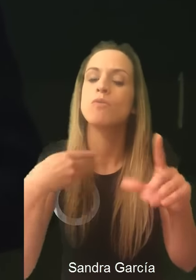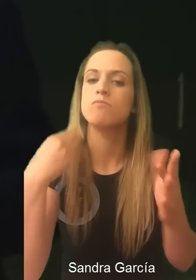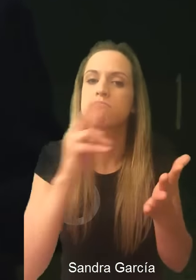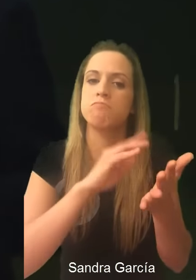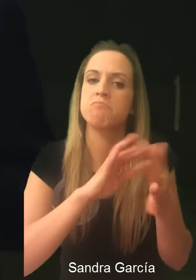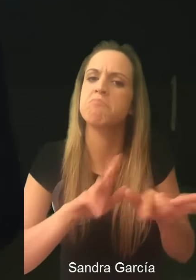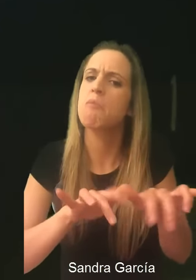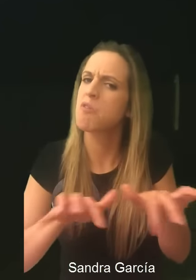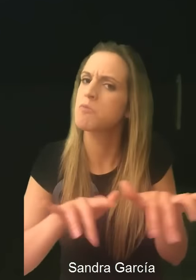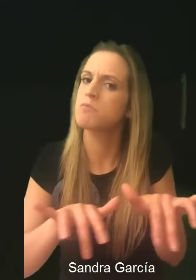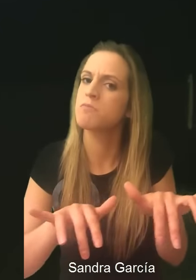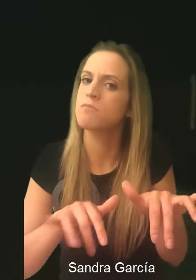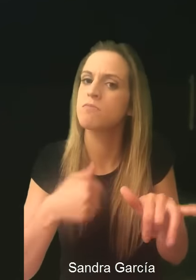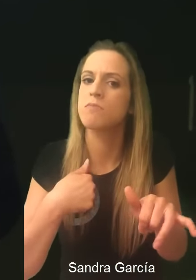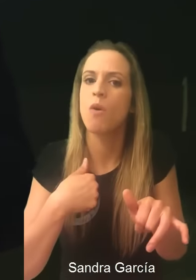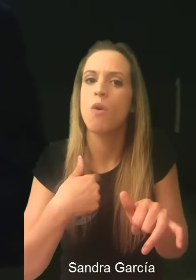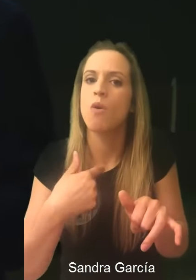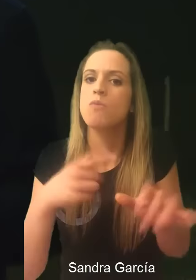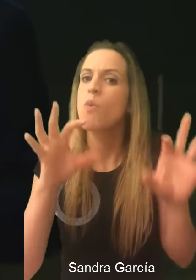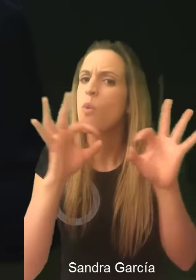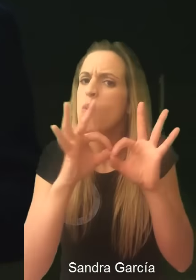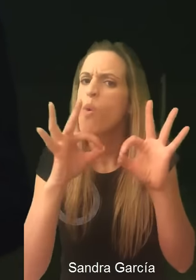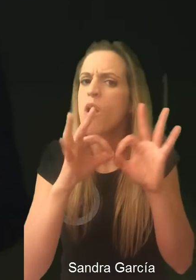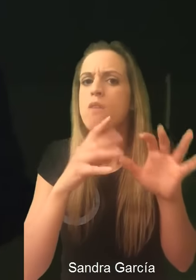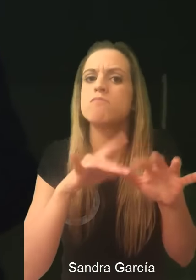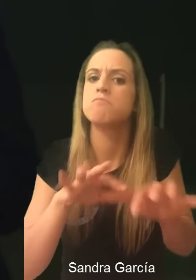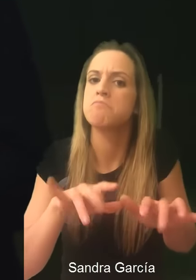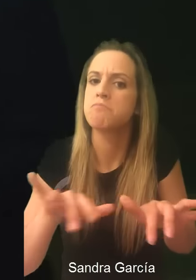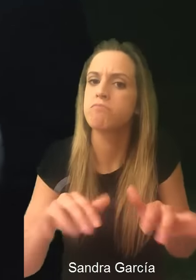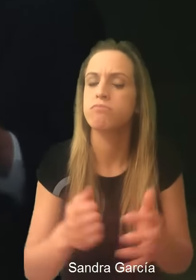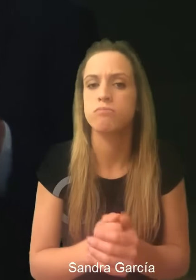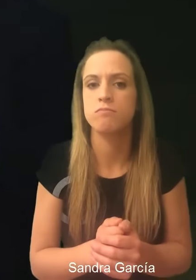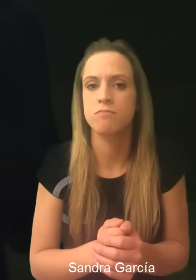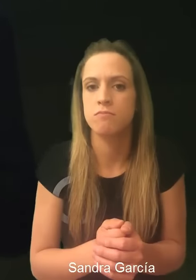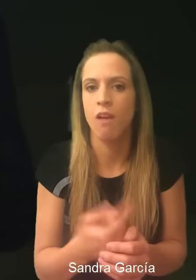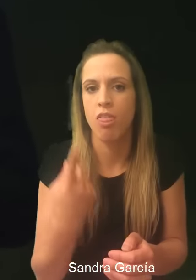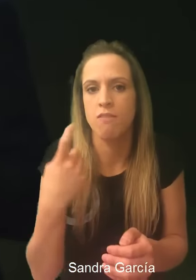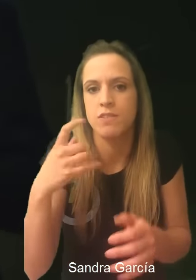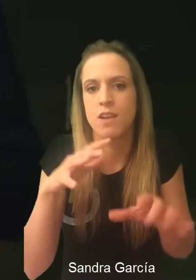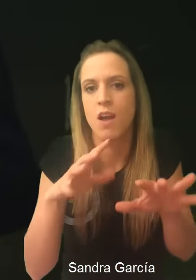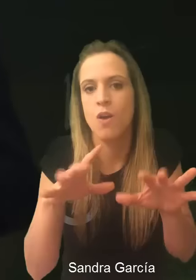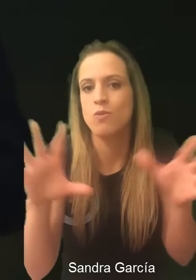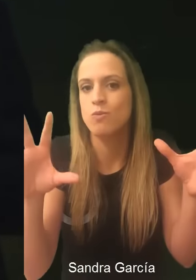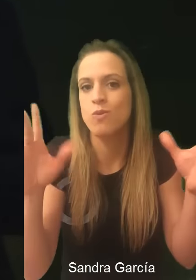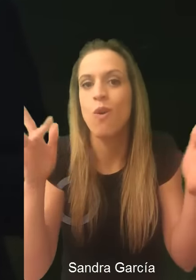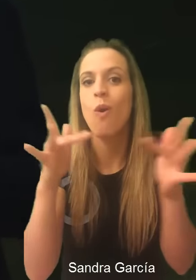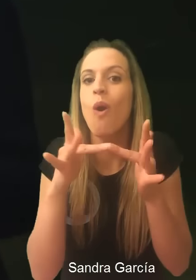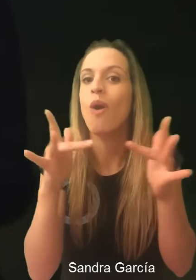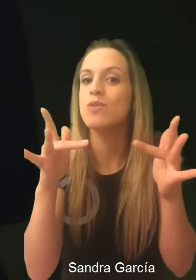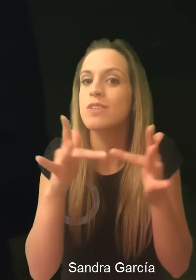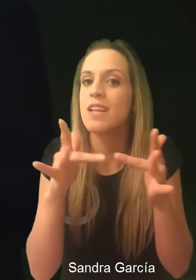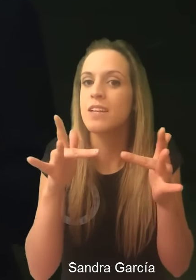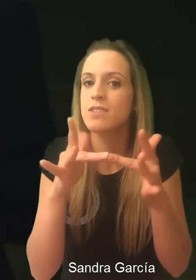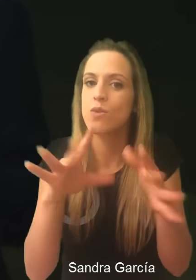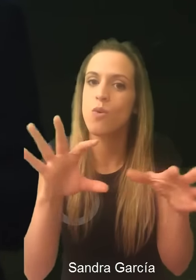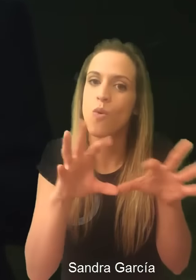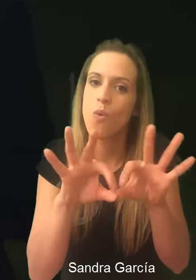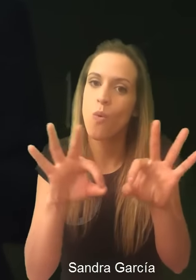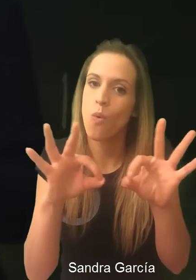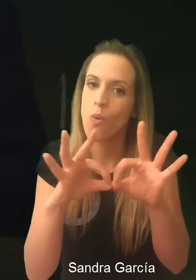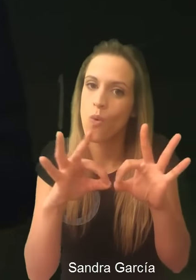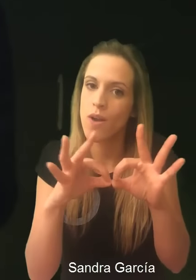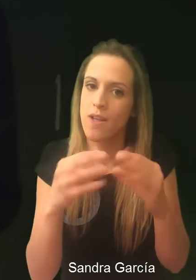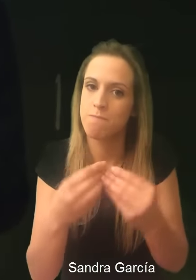blog. Voy a tener presencia en Google. Hay que ser compañero y colega de Google para que te encuentres